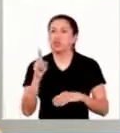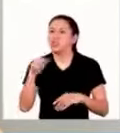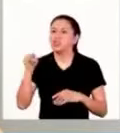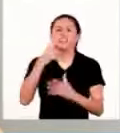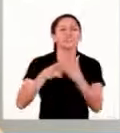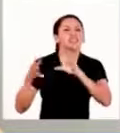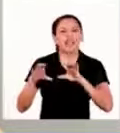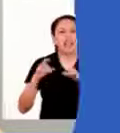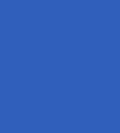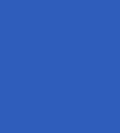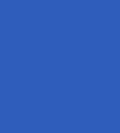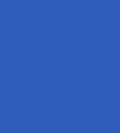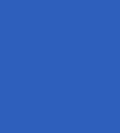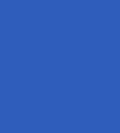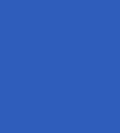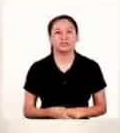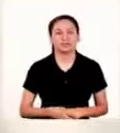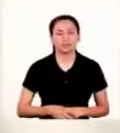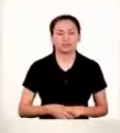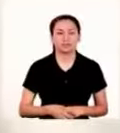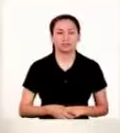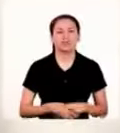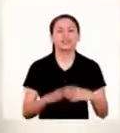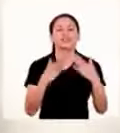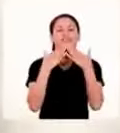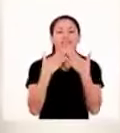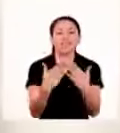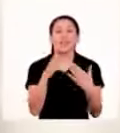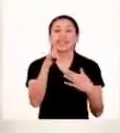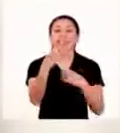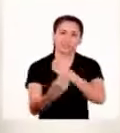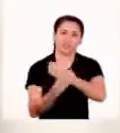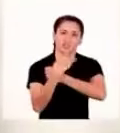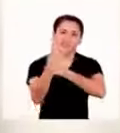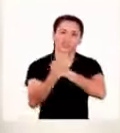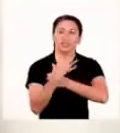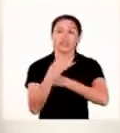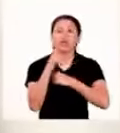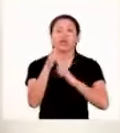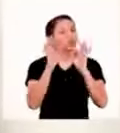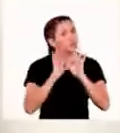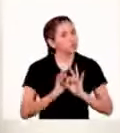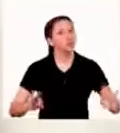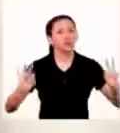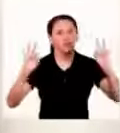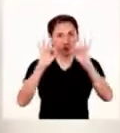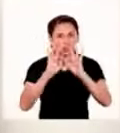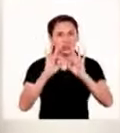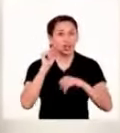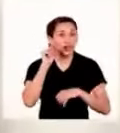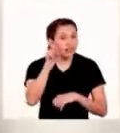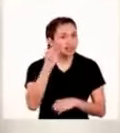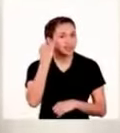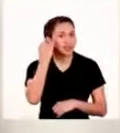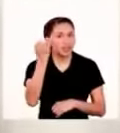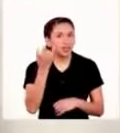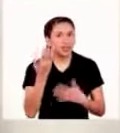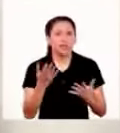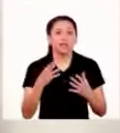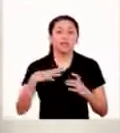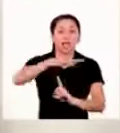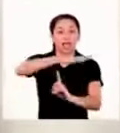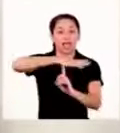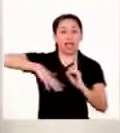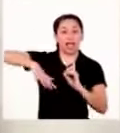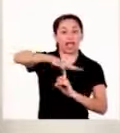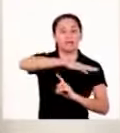desean hacer en la semana gracias por los consejos es muy importante esa idea de que el